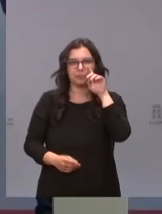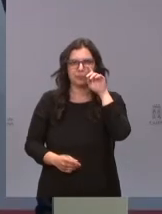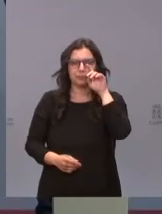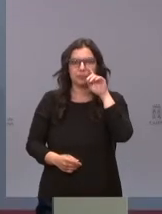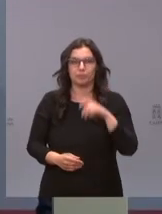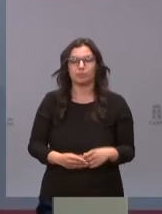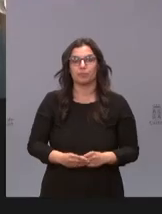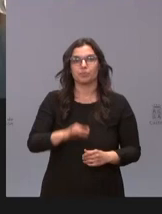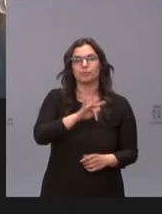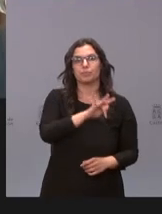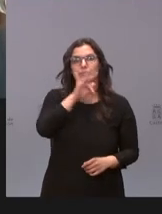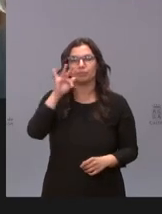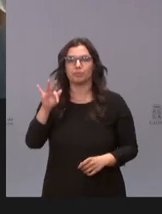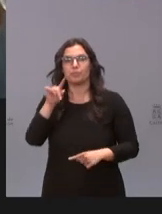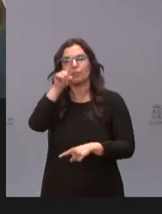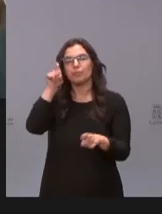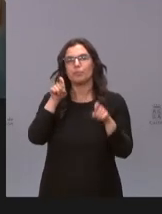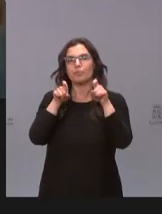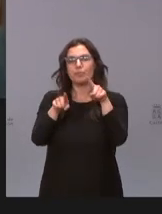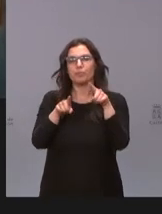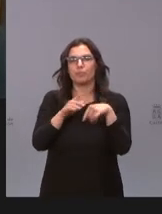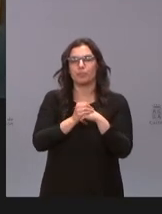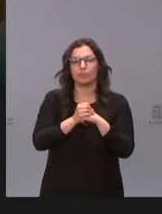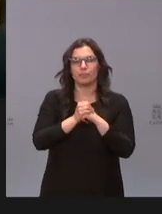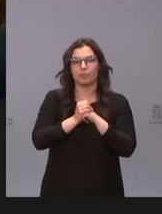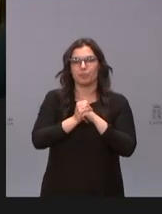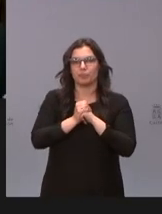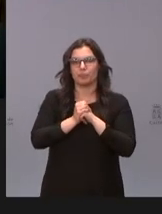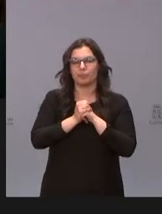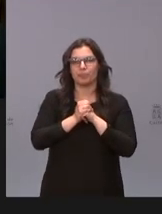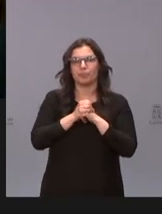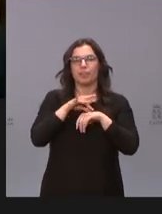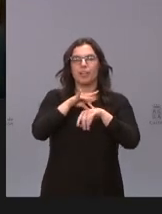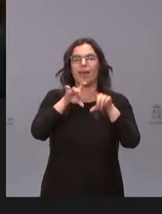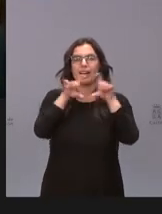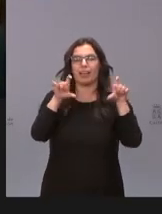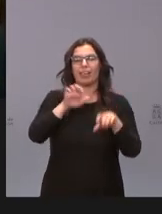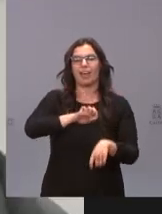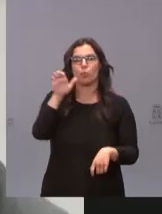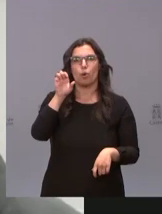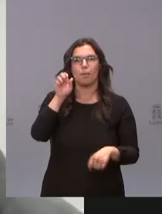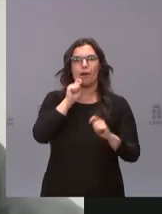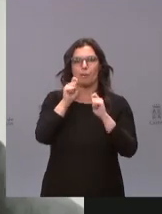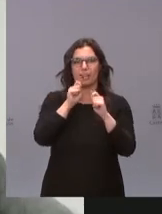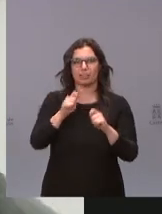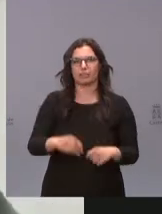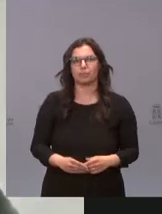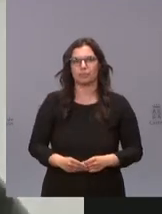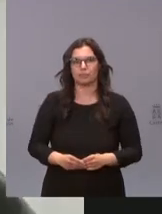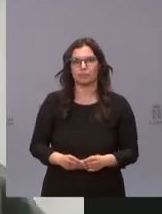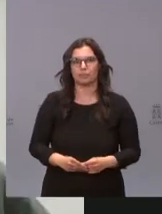A continuación formula su pregunta Félix Rivas de la agencia Europa Press Adelante Félix